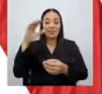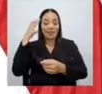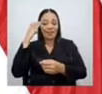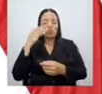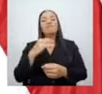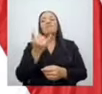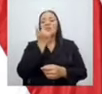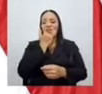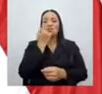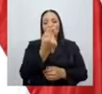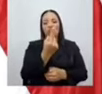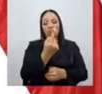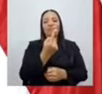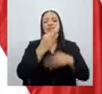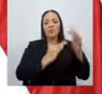tipo 1.